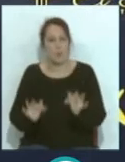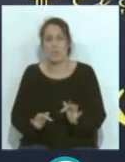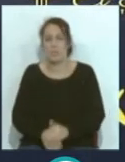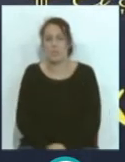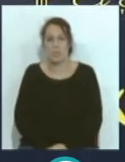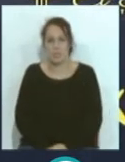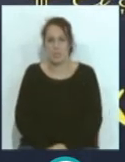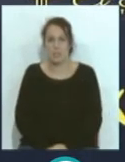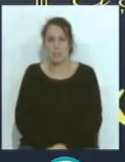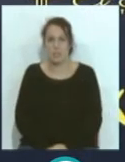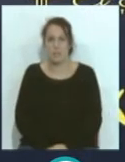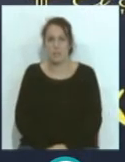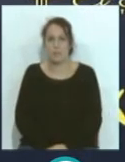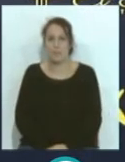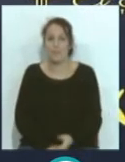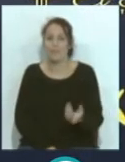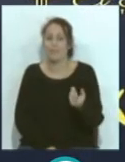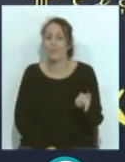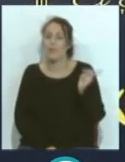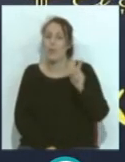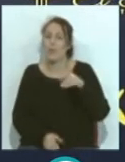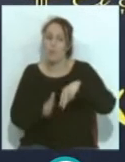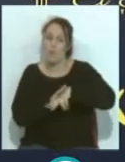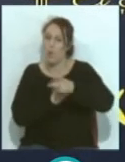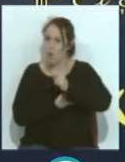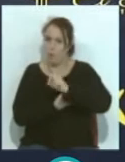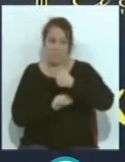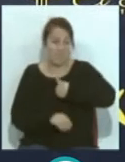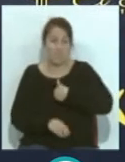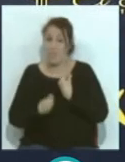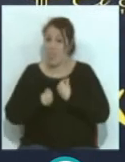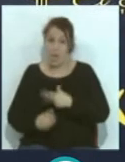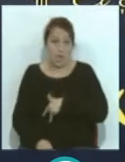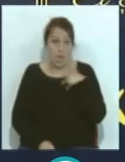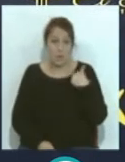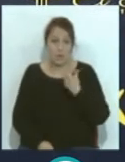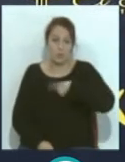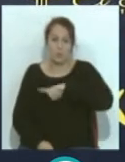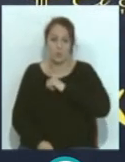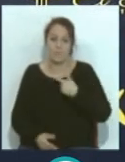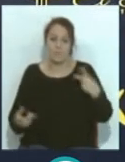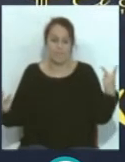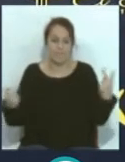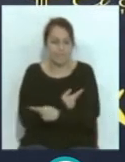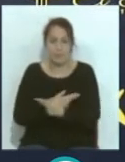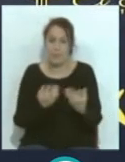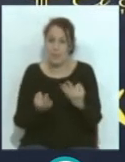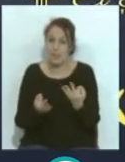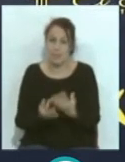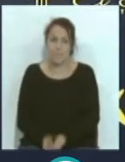que no solo en el fútbol sino en la vida en general, todo esto tenemos que erradicarlo y